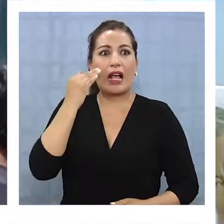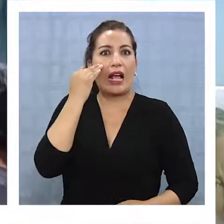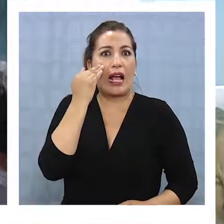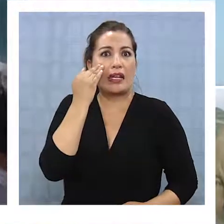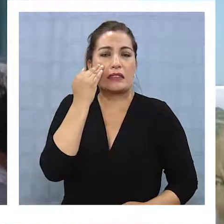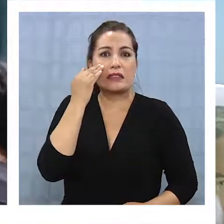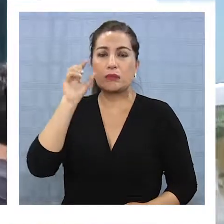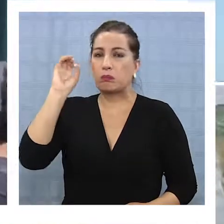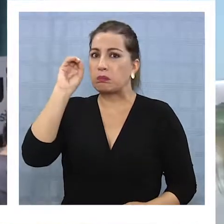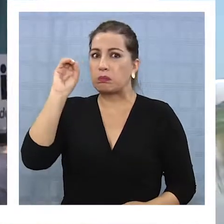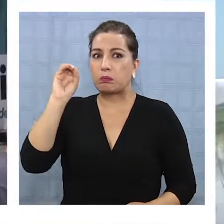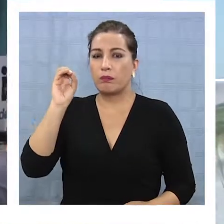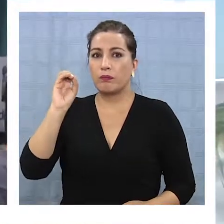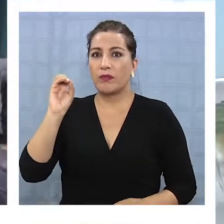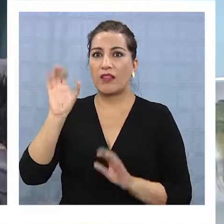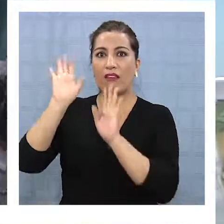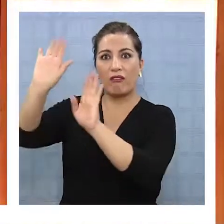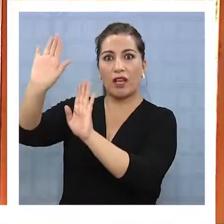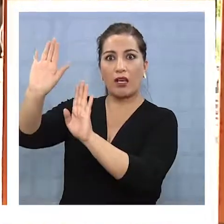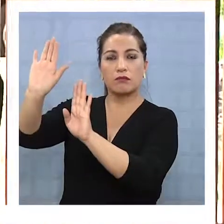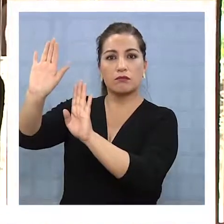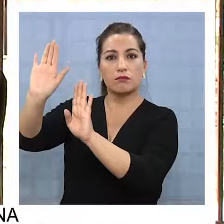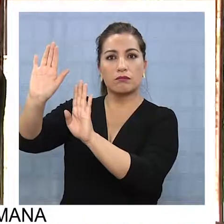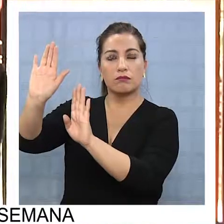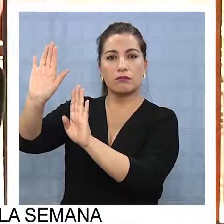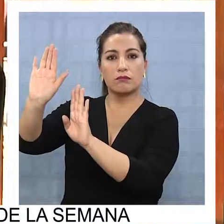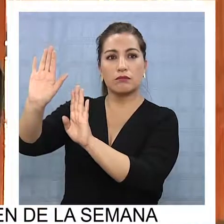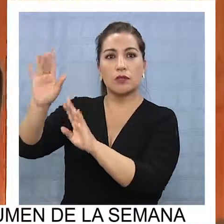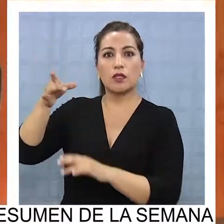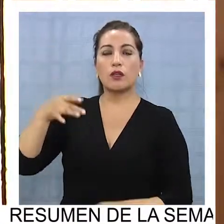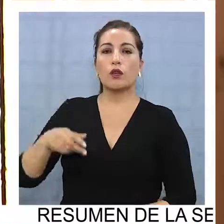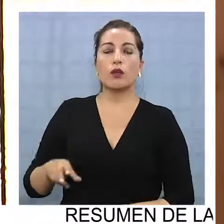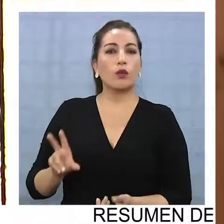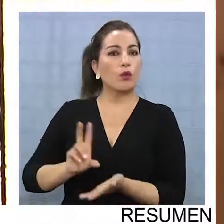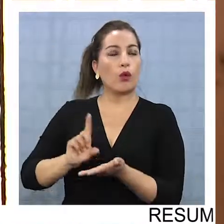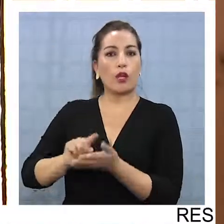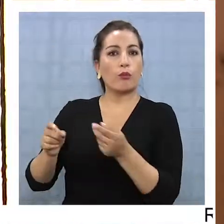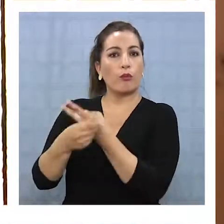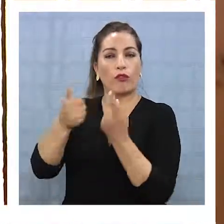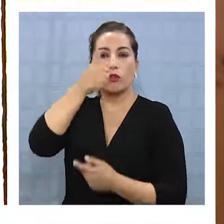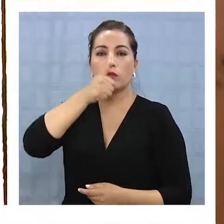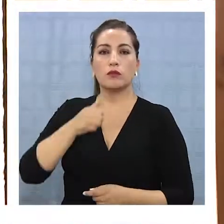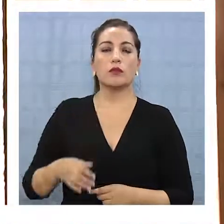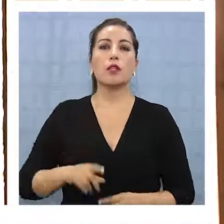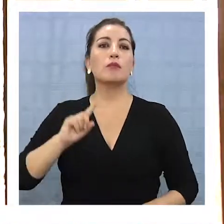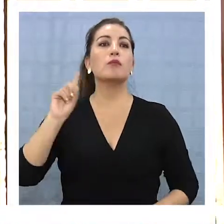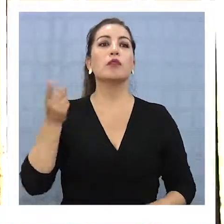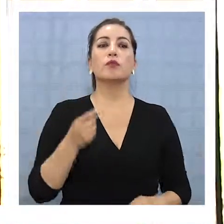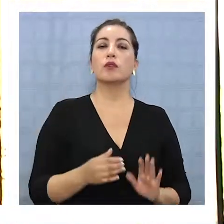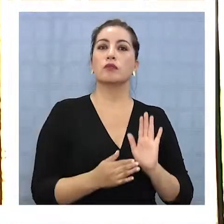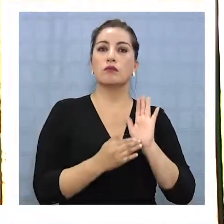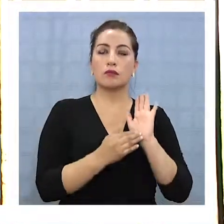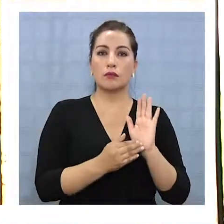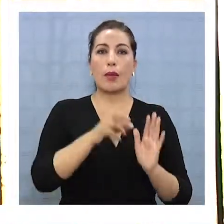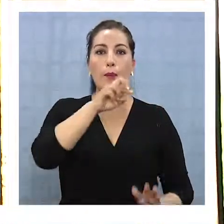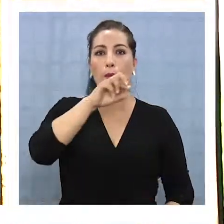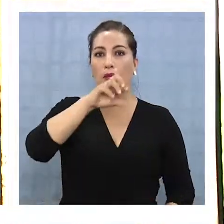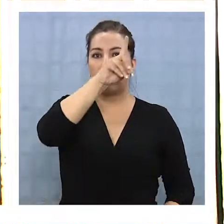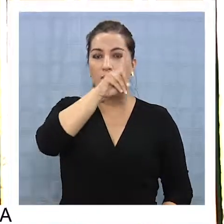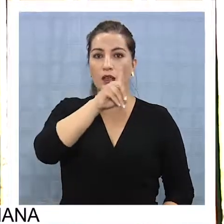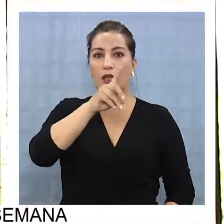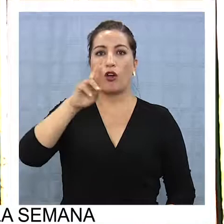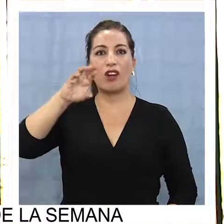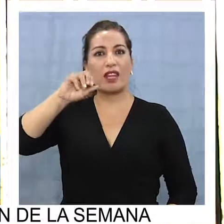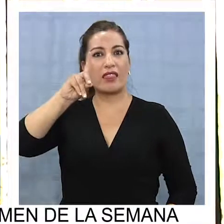ninguna propaganda fija, estática, en lugares públicos o privados. Hemos visto que los principales referentes de los partidos como el PPD y el Partido